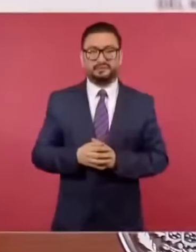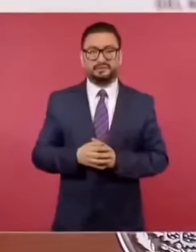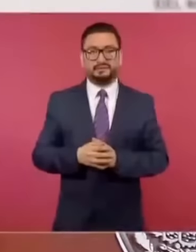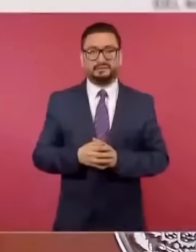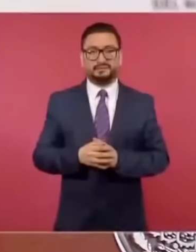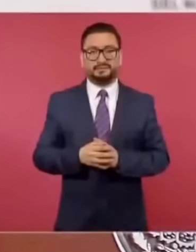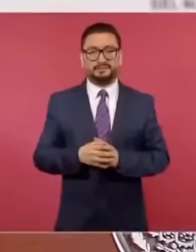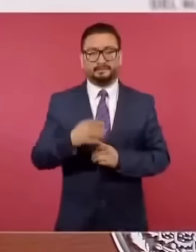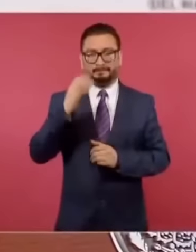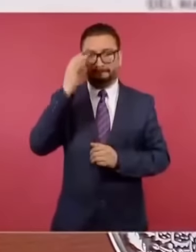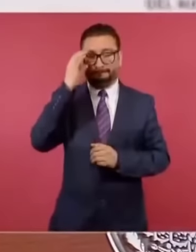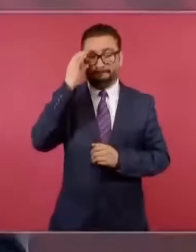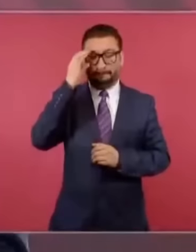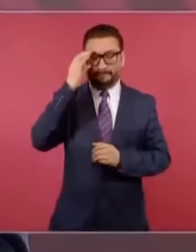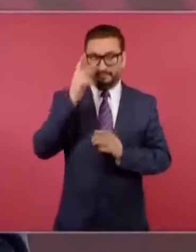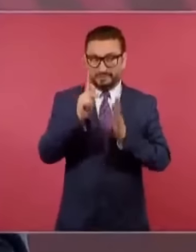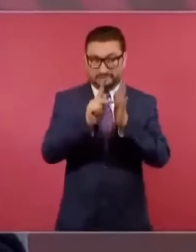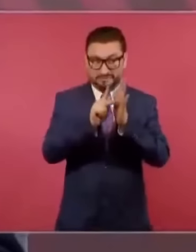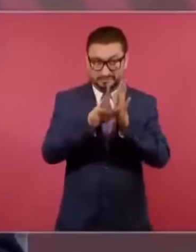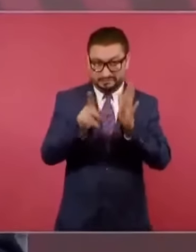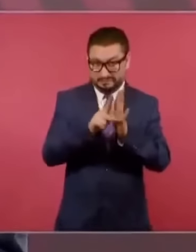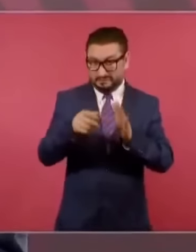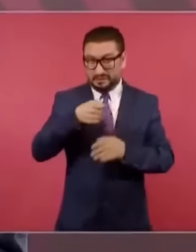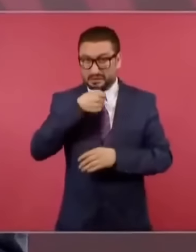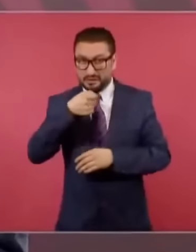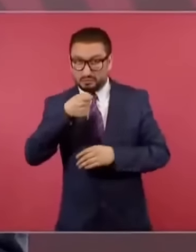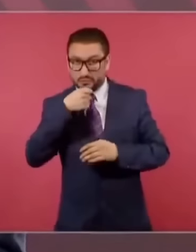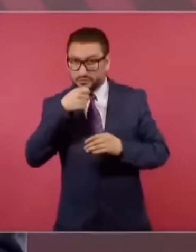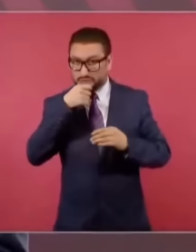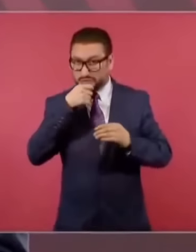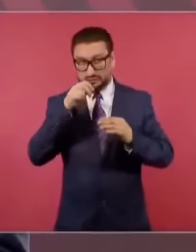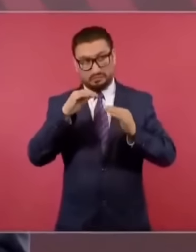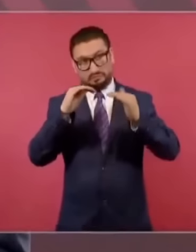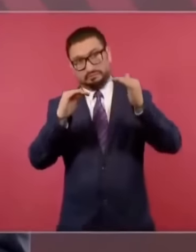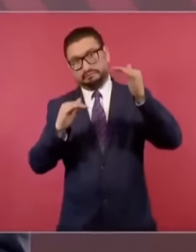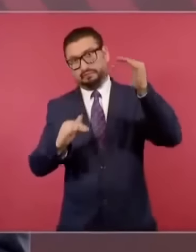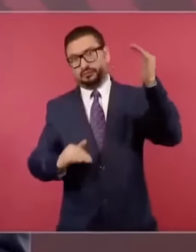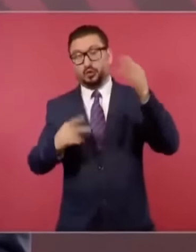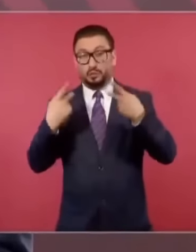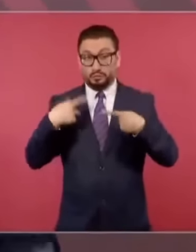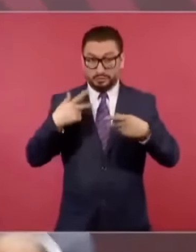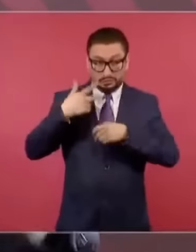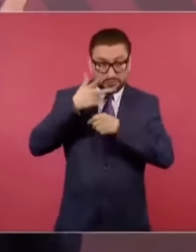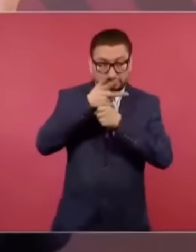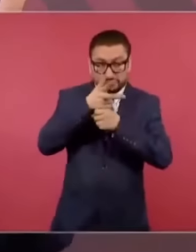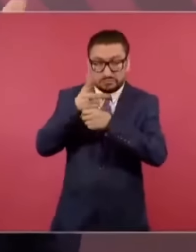de un reportero, de un camarógrafo.